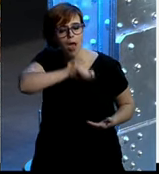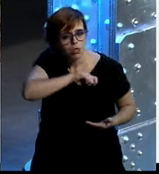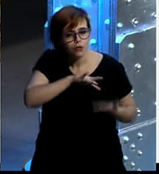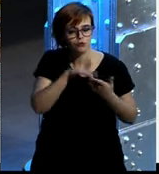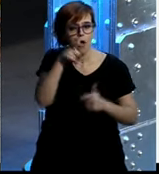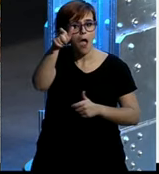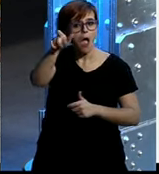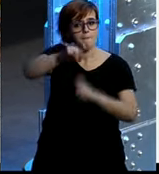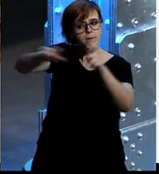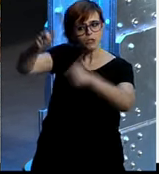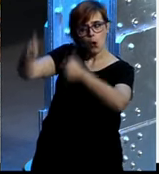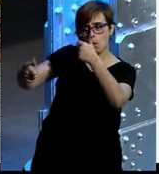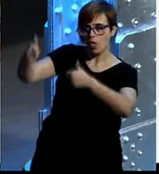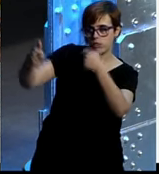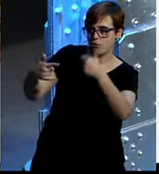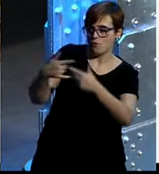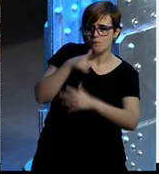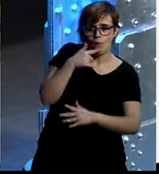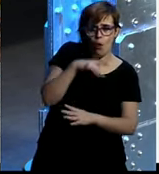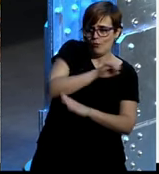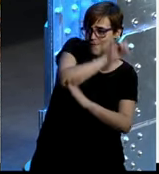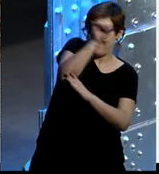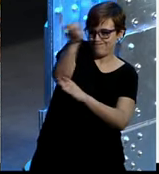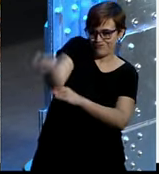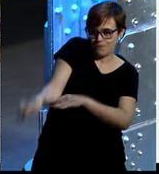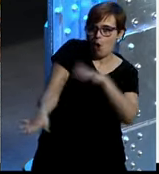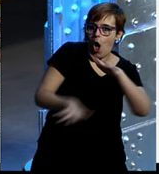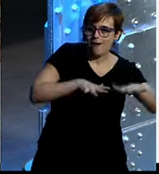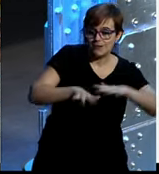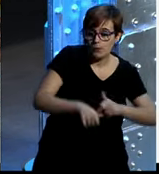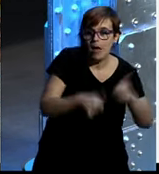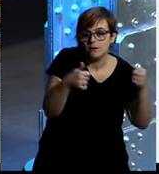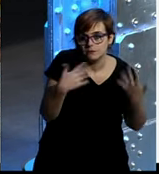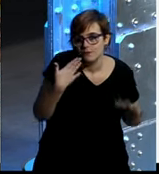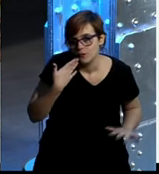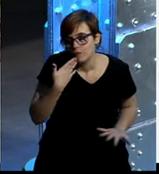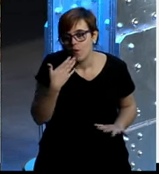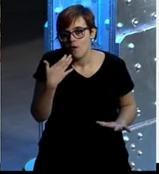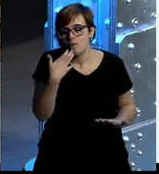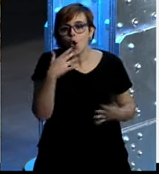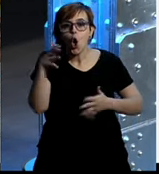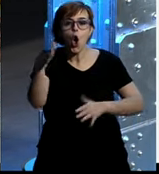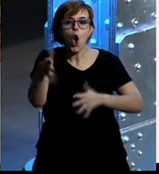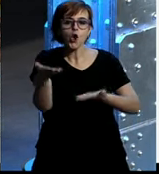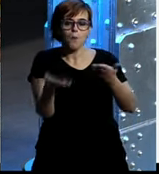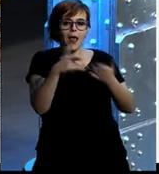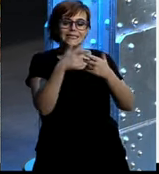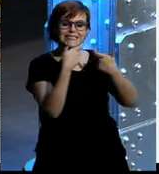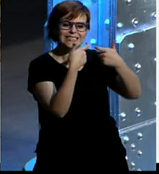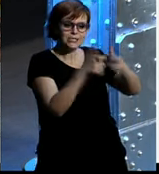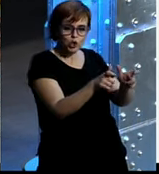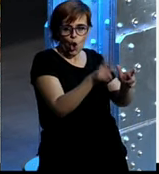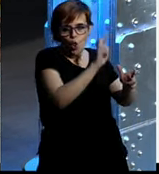algunas de nuestra competencia, por ejemplo, estamos años luz de ellos, somos mucho más activos. Pero si nos comparamos con otros que no son de nuestro sector,